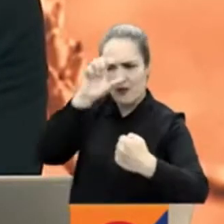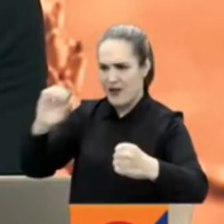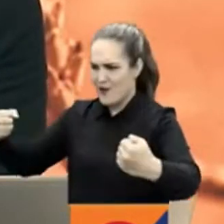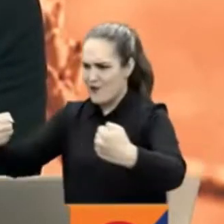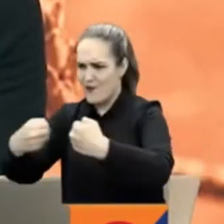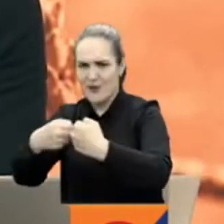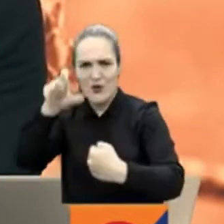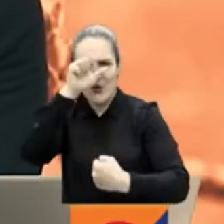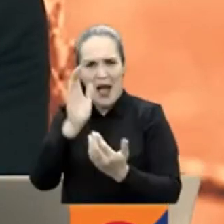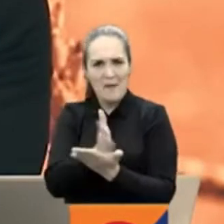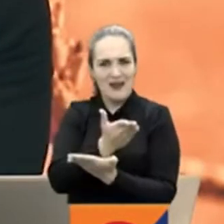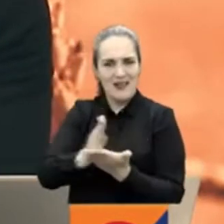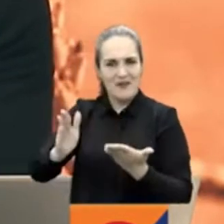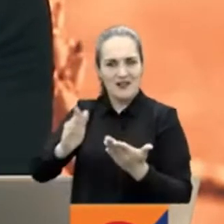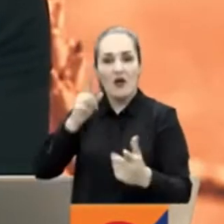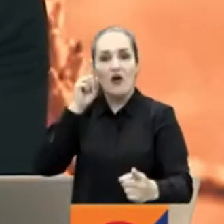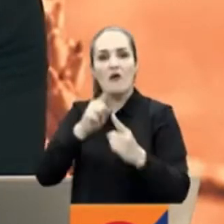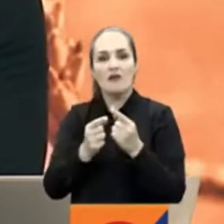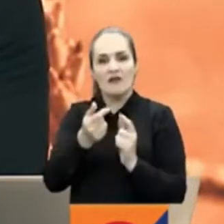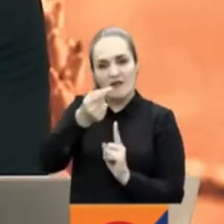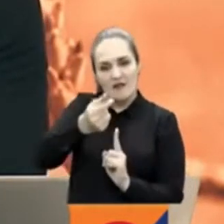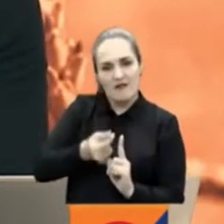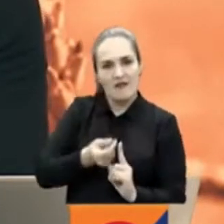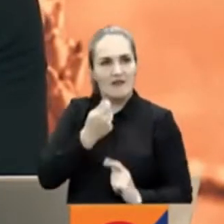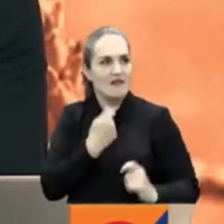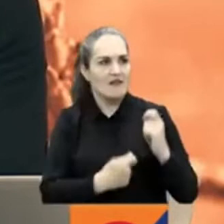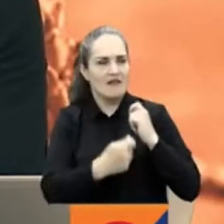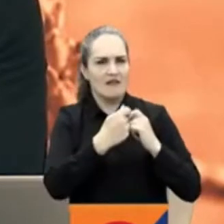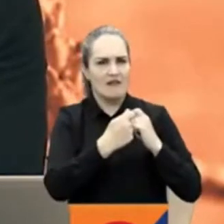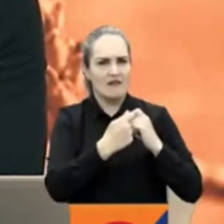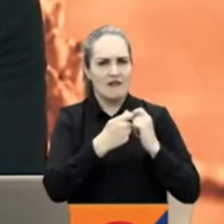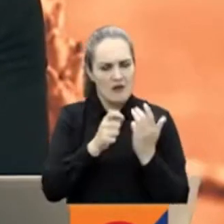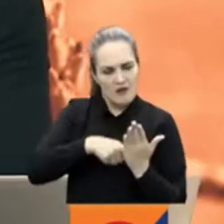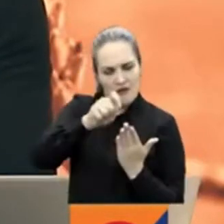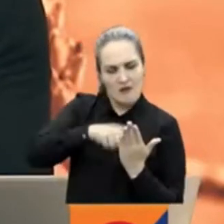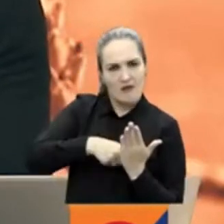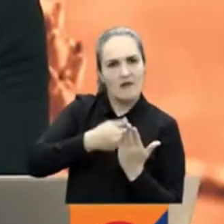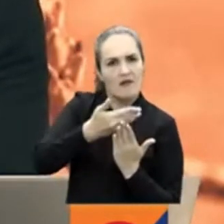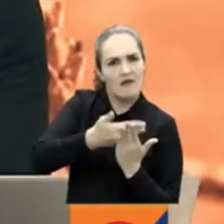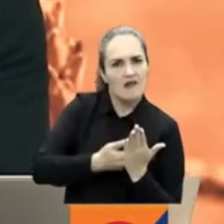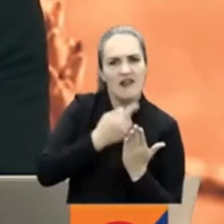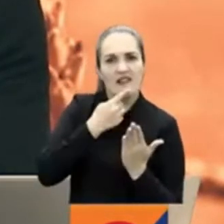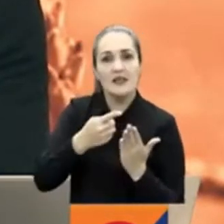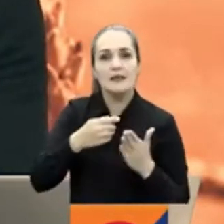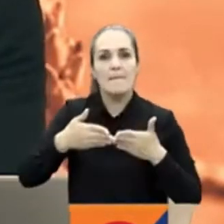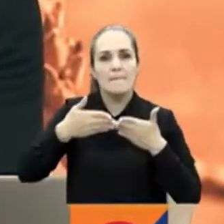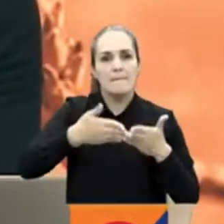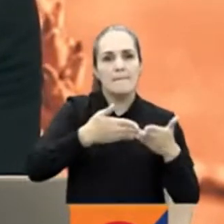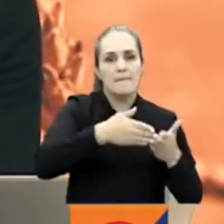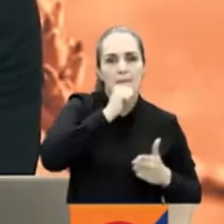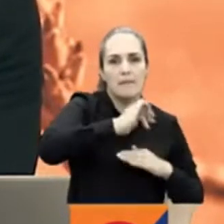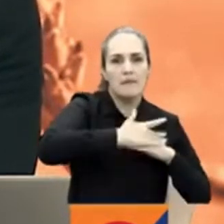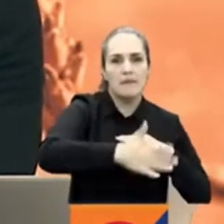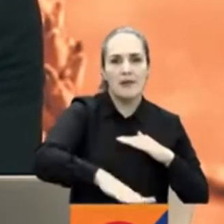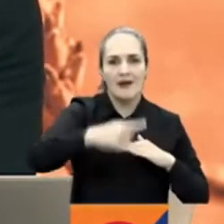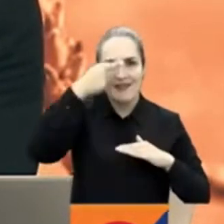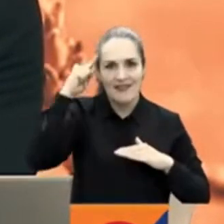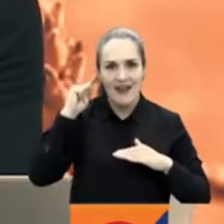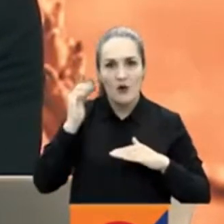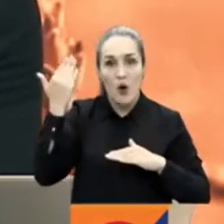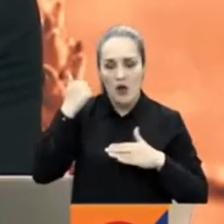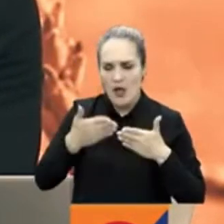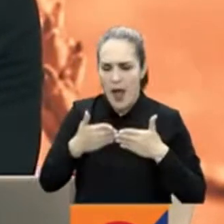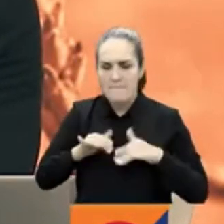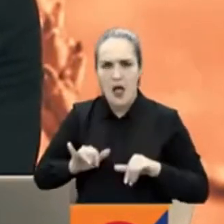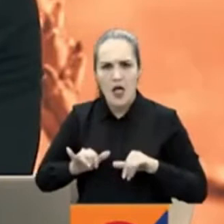exportación de grano ucraniano. Los documentos firmados concretan el compromiso para la salida por el Mar Negro de los cereales bloqueados y